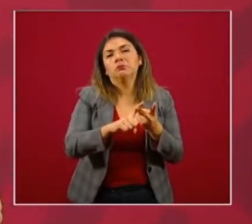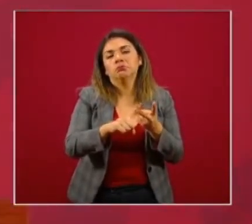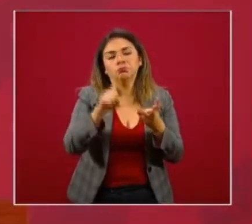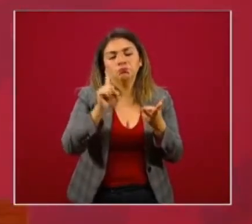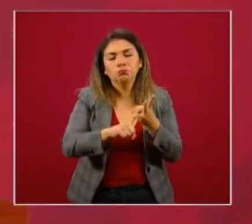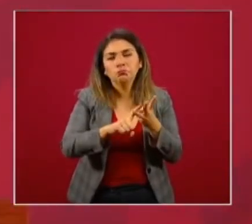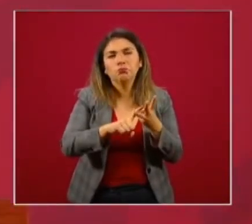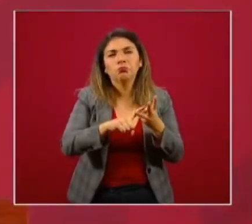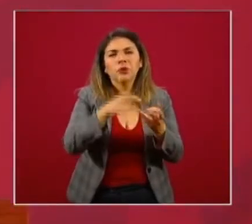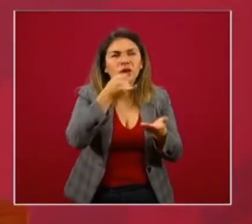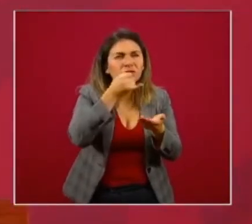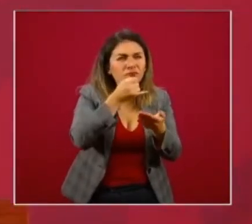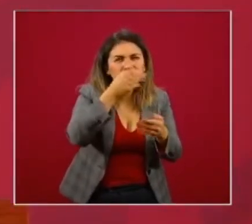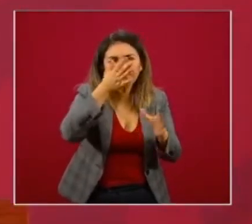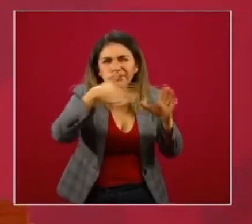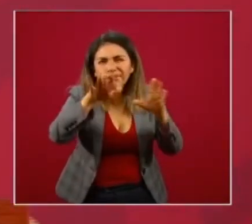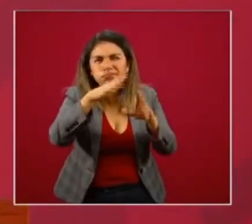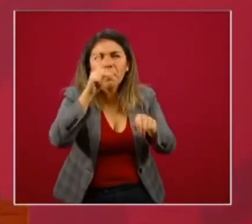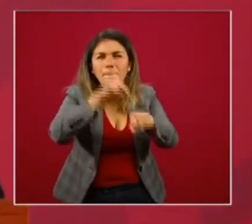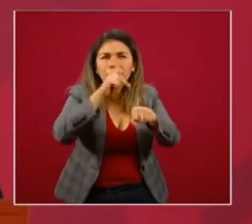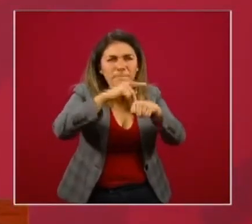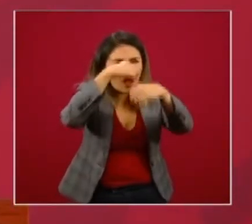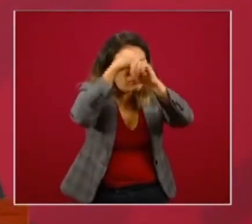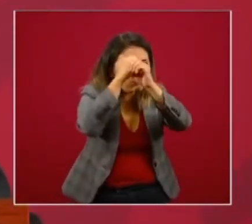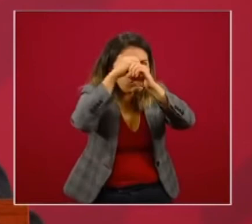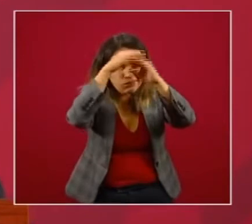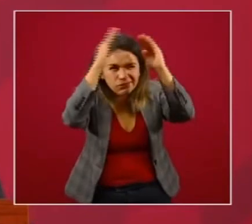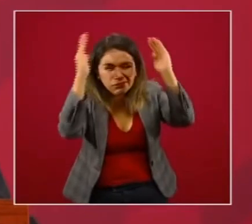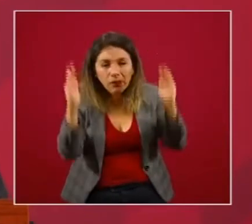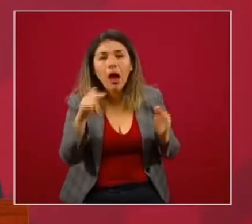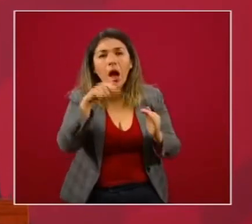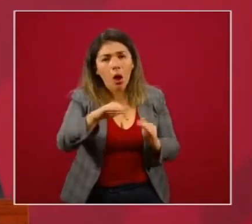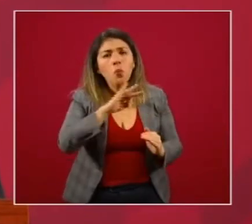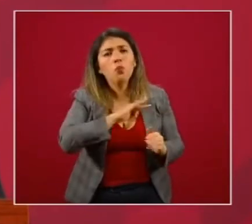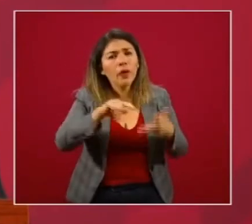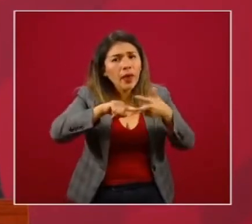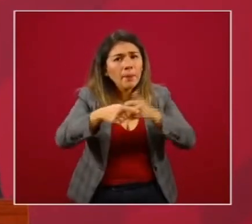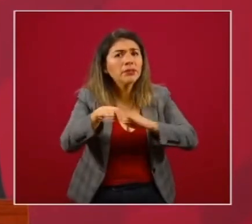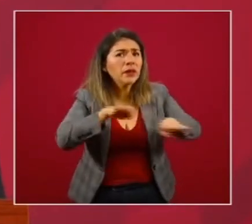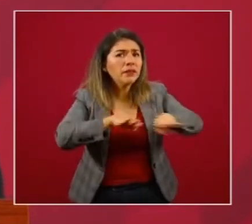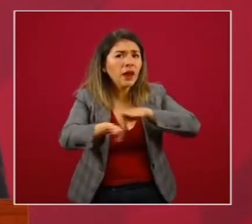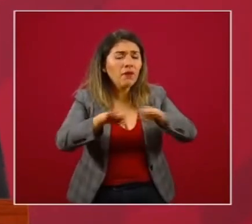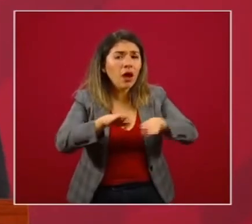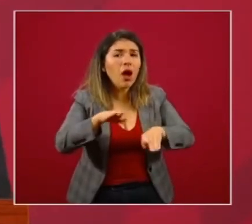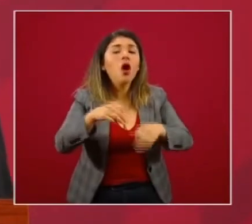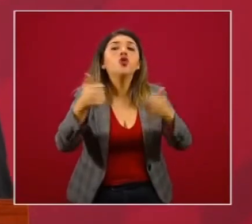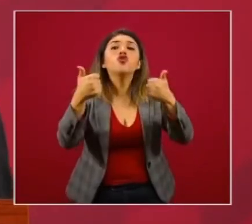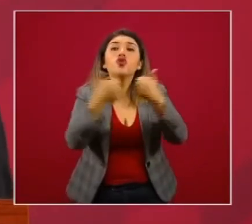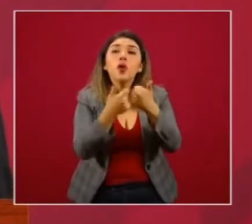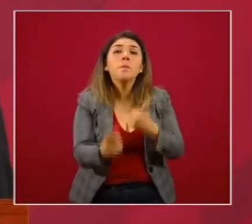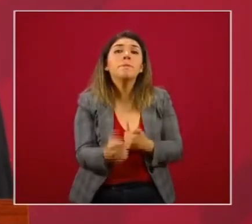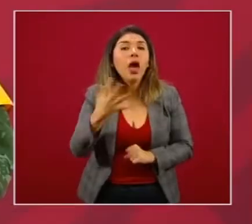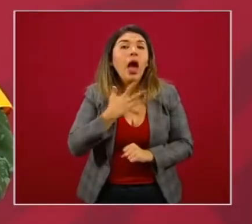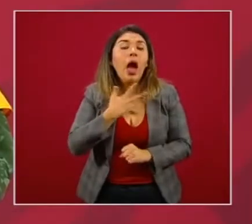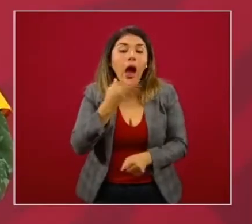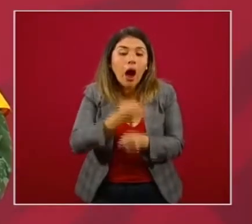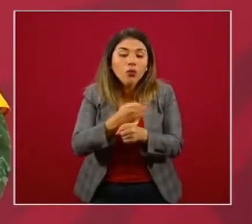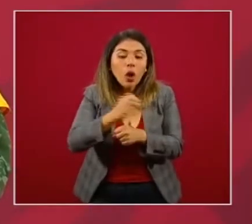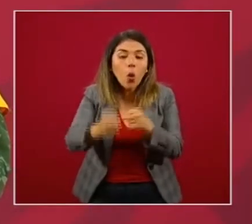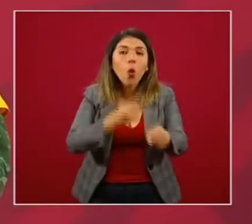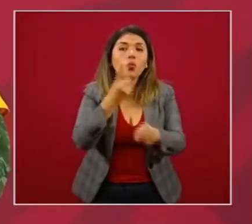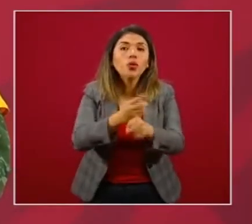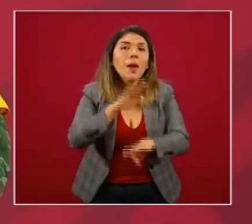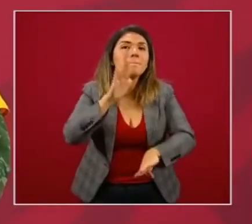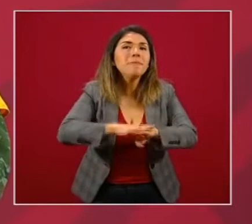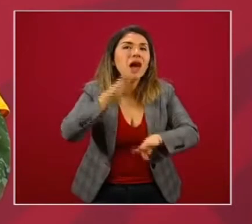la minería, pueda empezar con sus actividades a partir de protocolos de salud. El